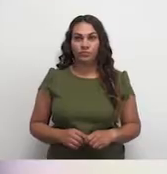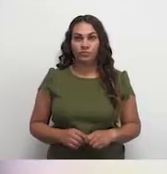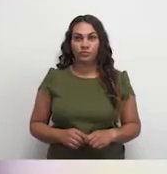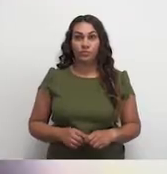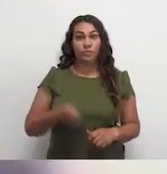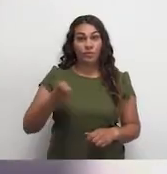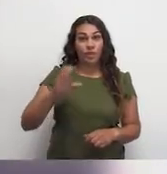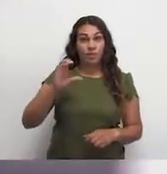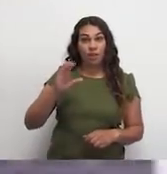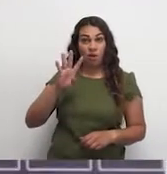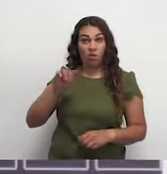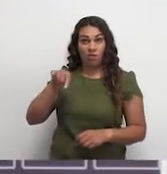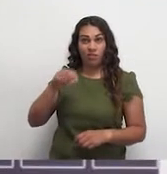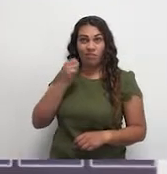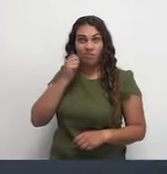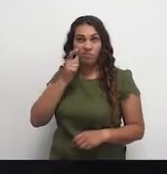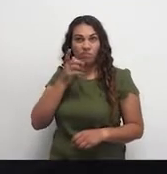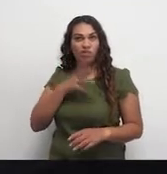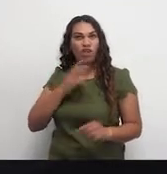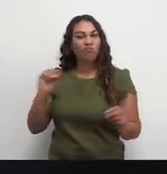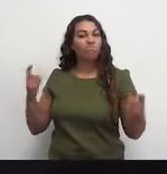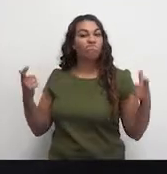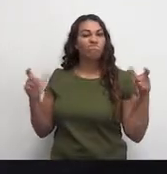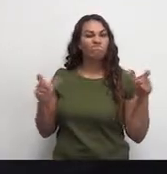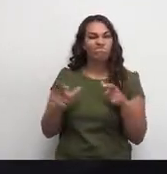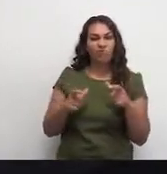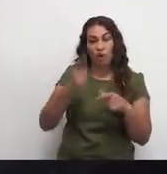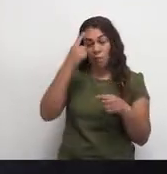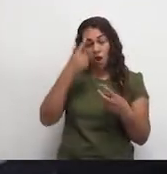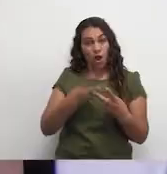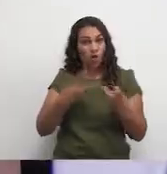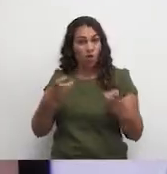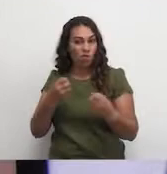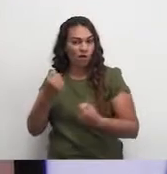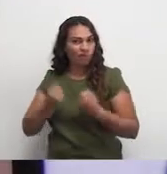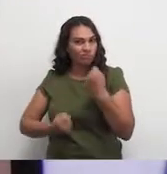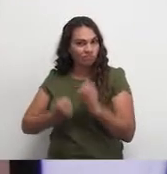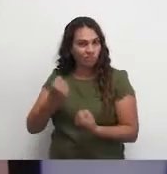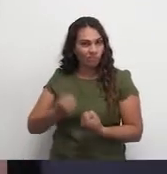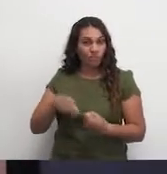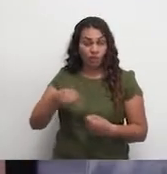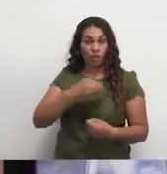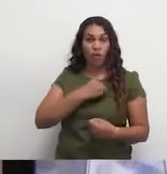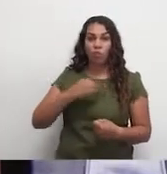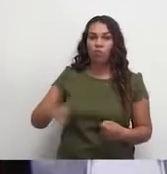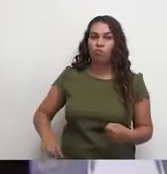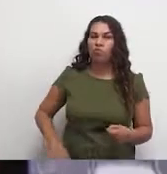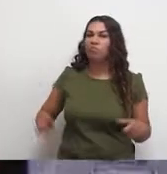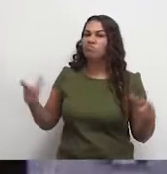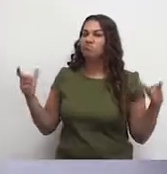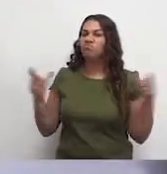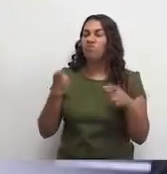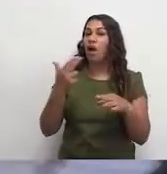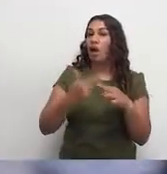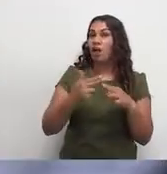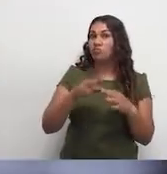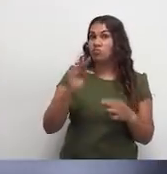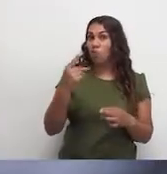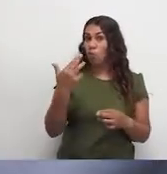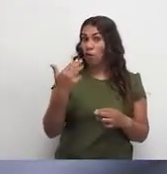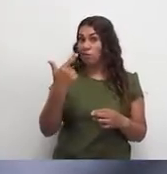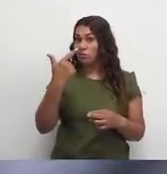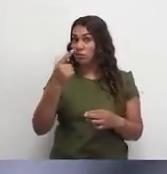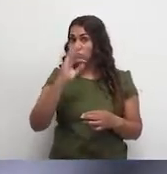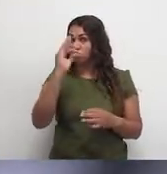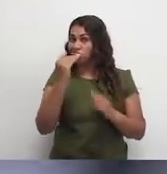El C4 de Tlaxomulco ha logrado una disminución en el robo de vehículos. El municipio registra una baja de hasta el 57%,